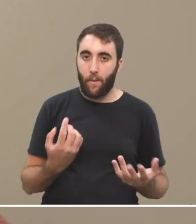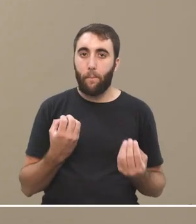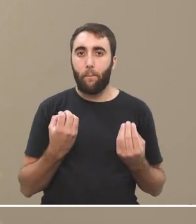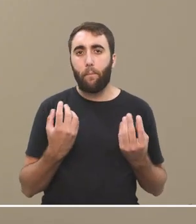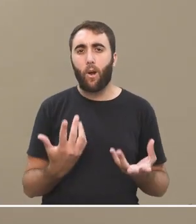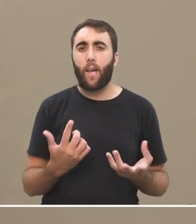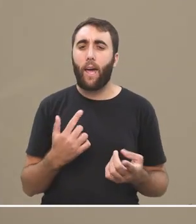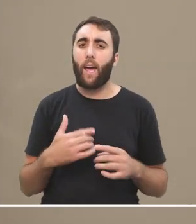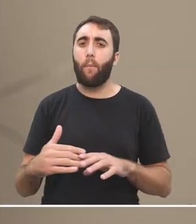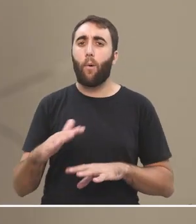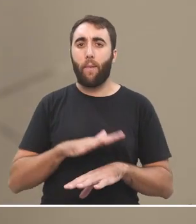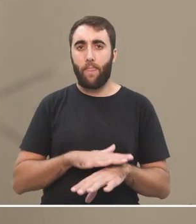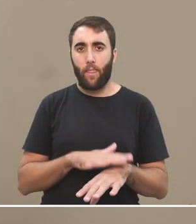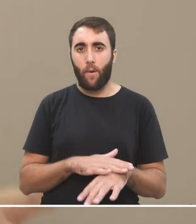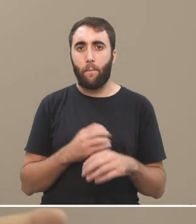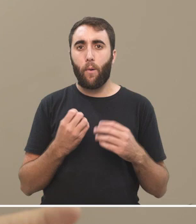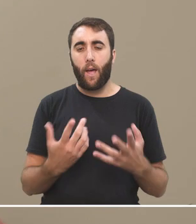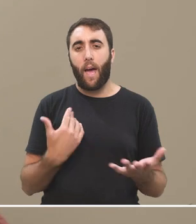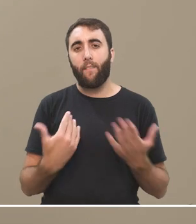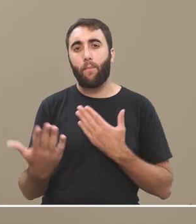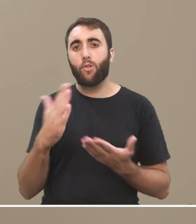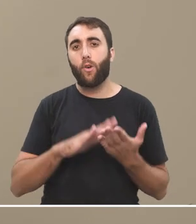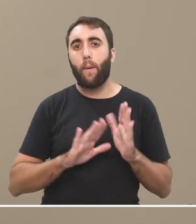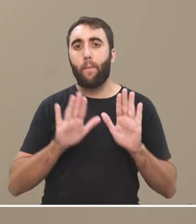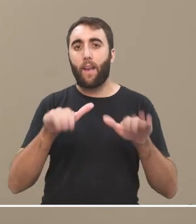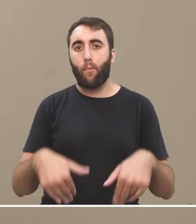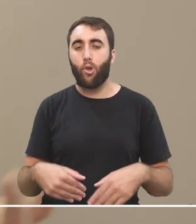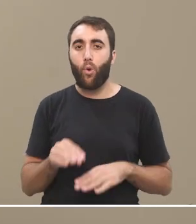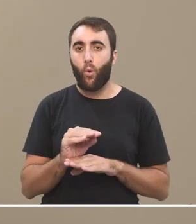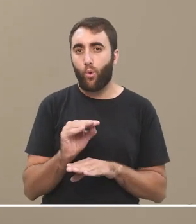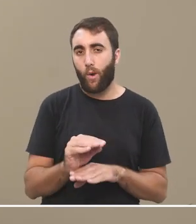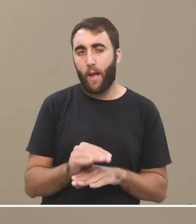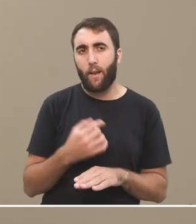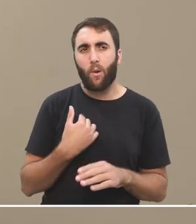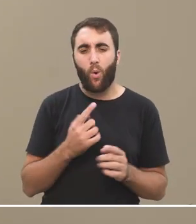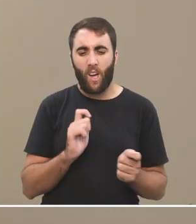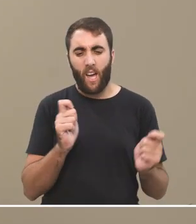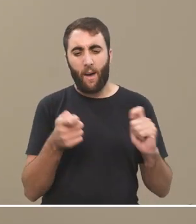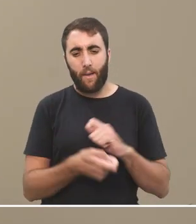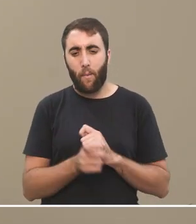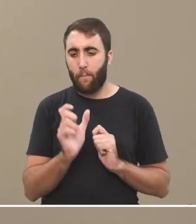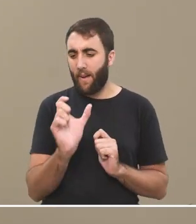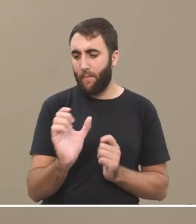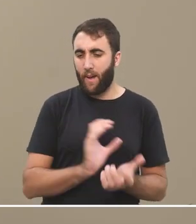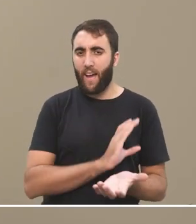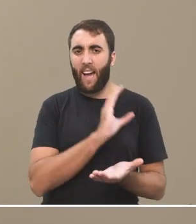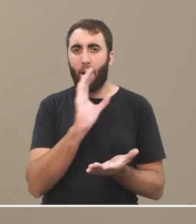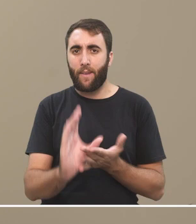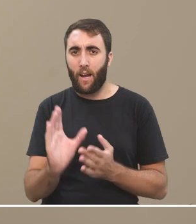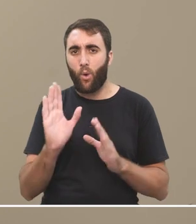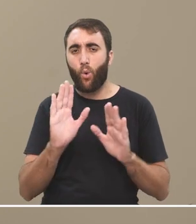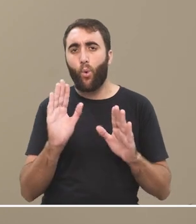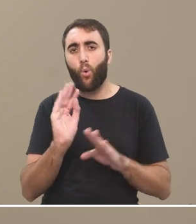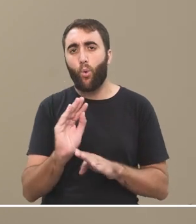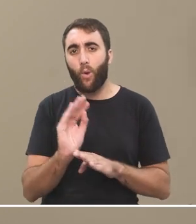¿en qué momento y por qué dejamos de hablar de patrimonio cultural y nos parece mucho más, nos parece más adecuado hablar de capital cultural?